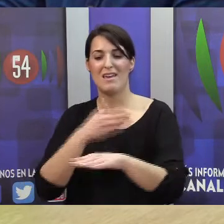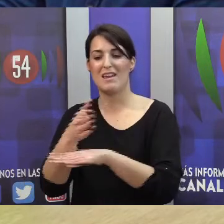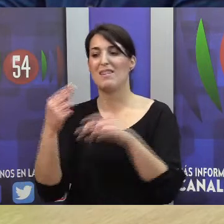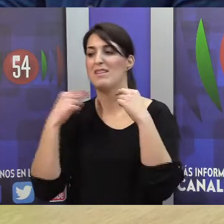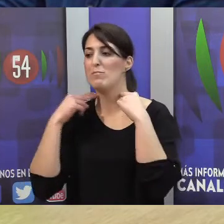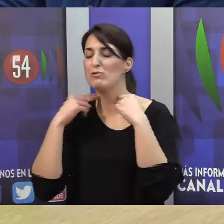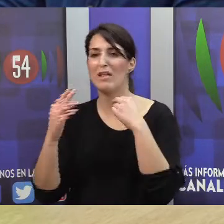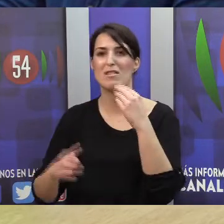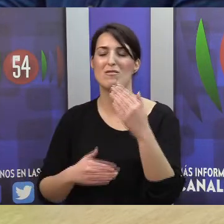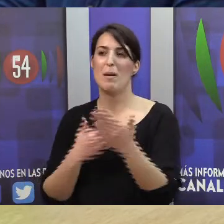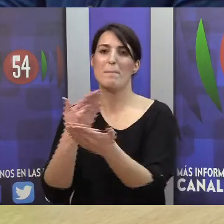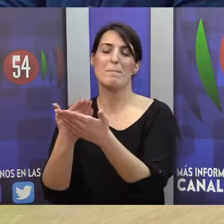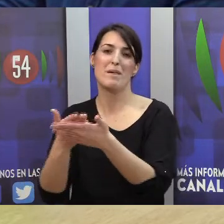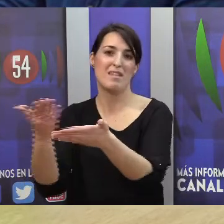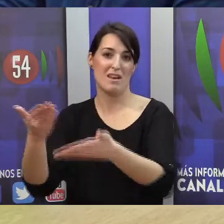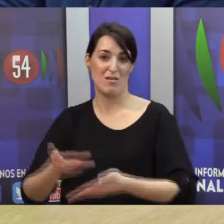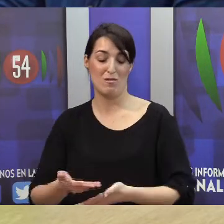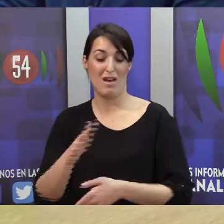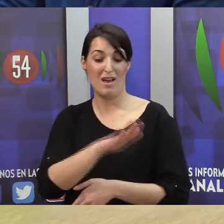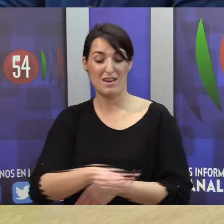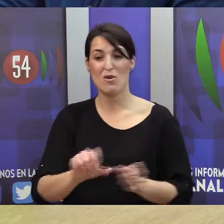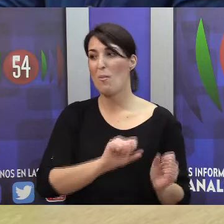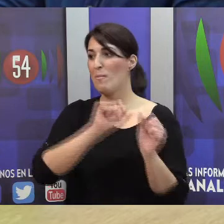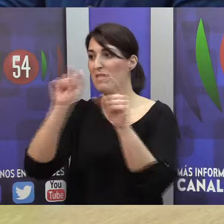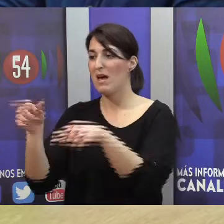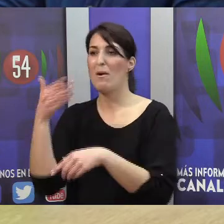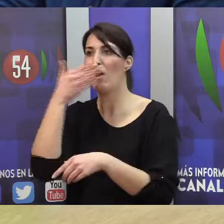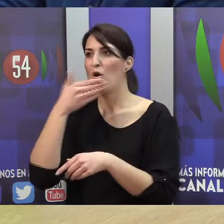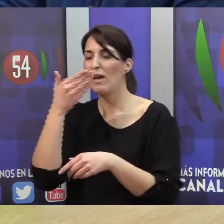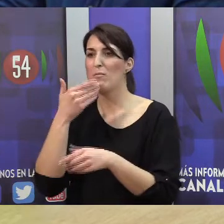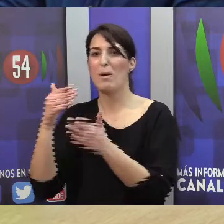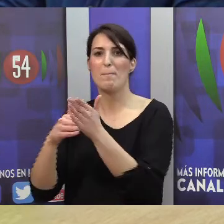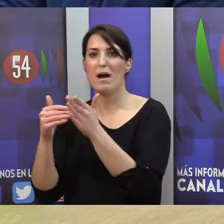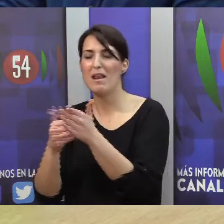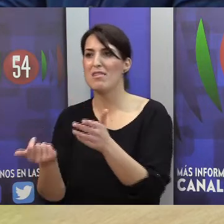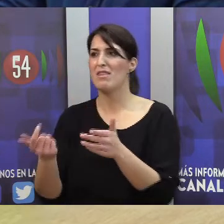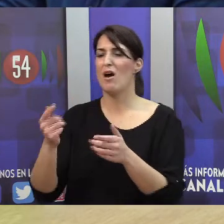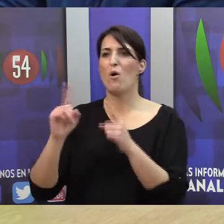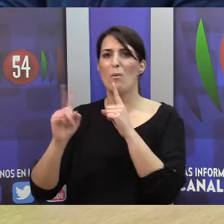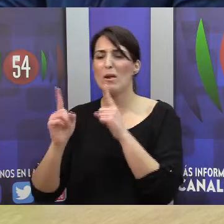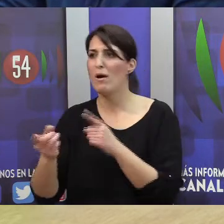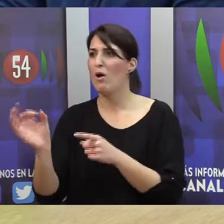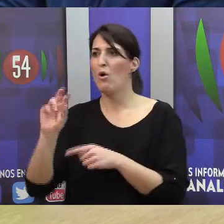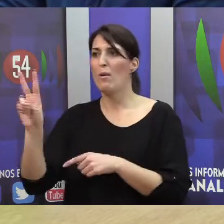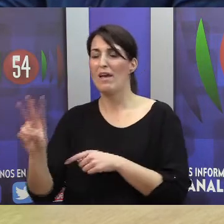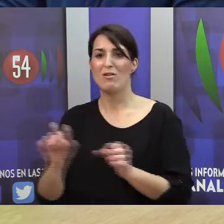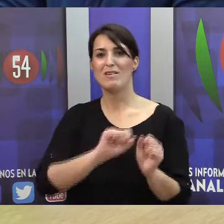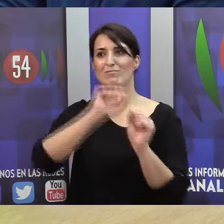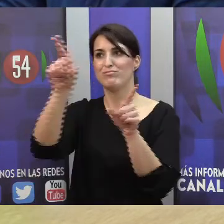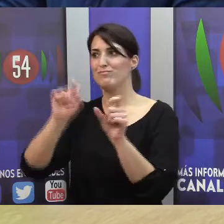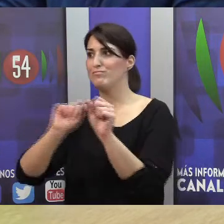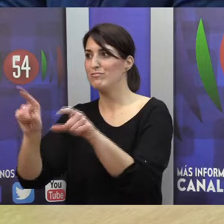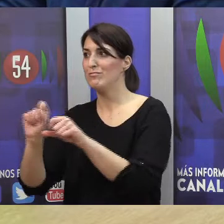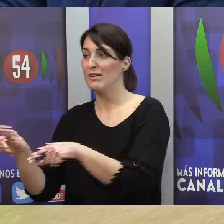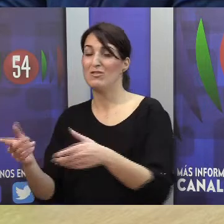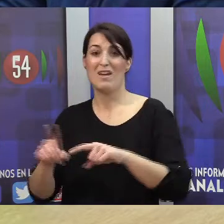solicitar ayudas, y estos niños se enviaban normalmente a colegios que estaban o en Valencia, o en Bilbao, o en Valladolid, con lo cual las familias